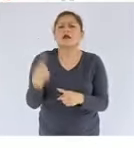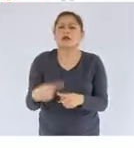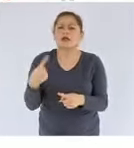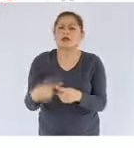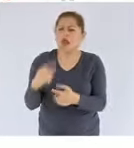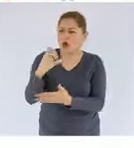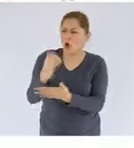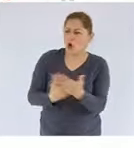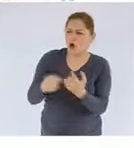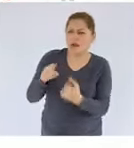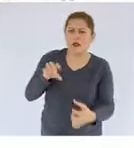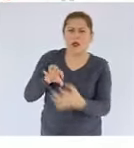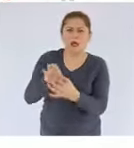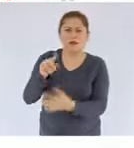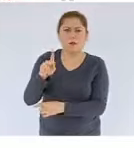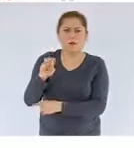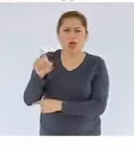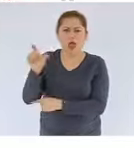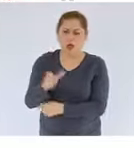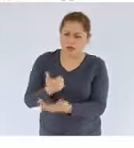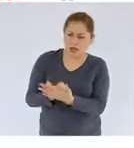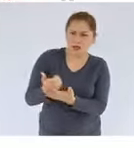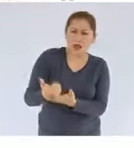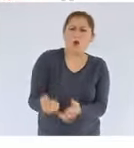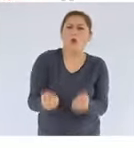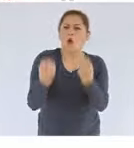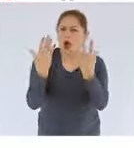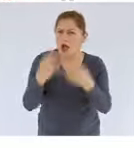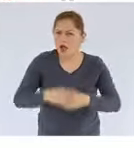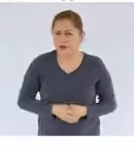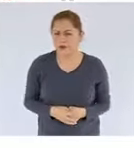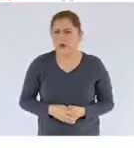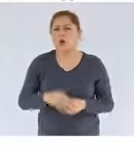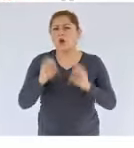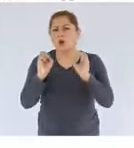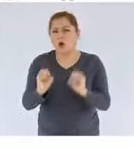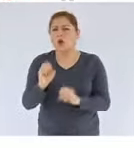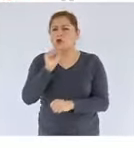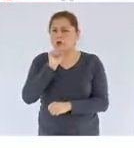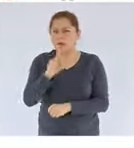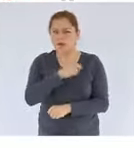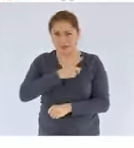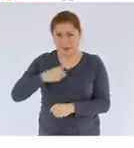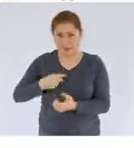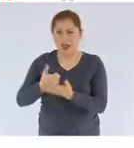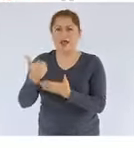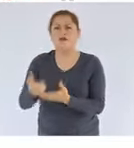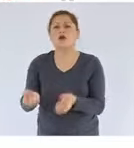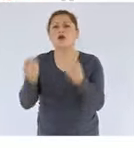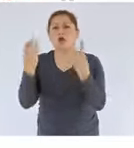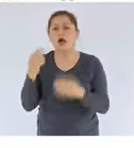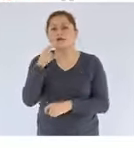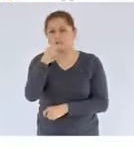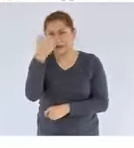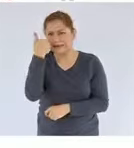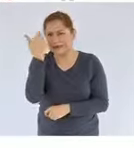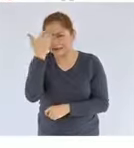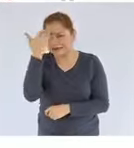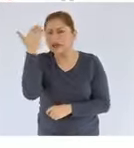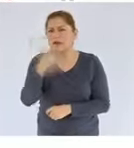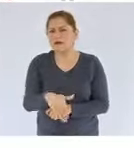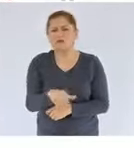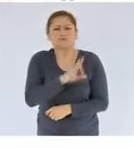Pemex cuánto les pagamos y cuánto les debemos sólo tiene que ingresar